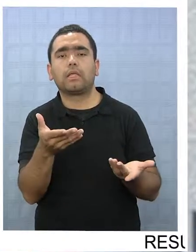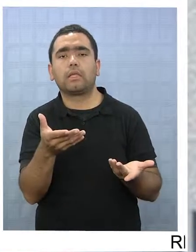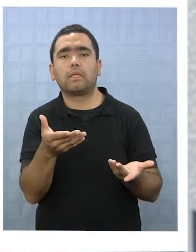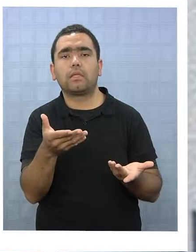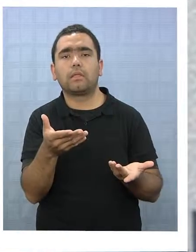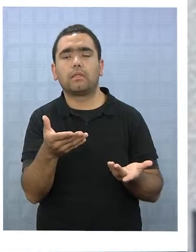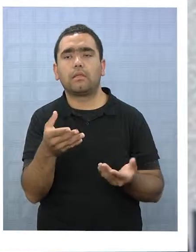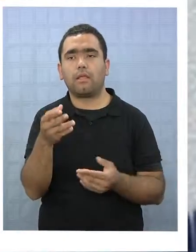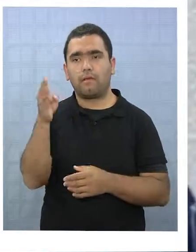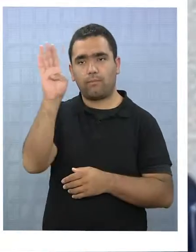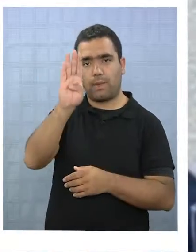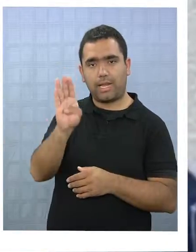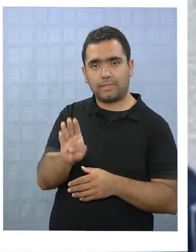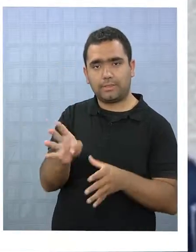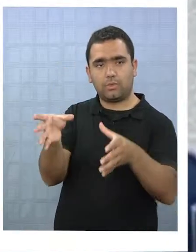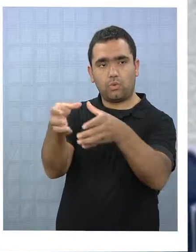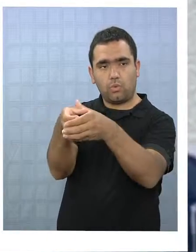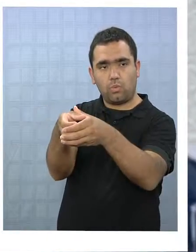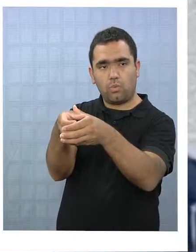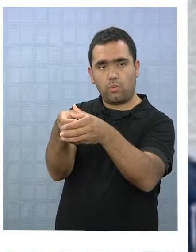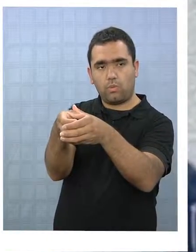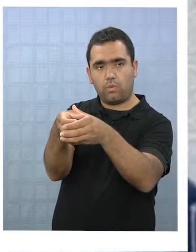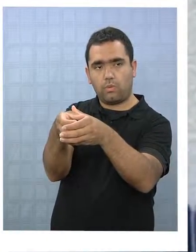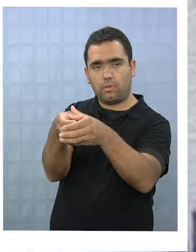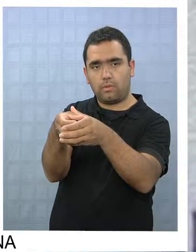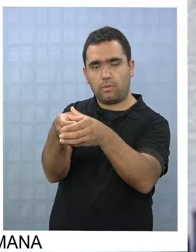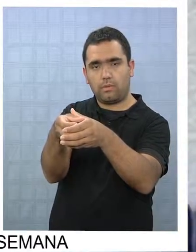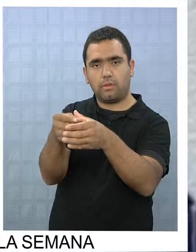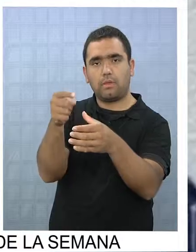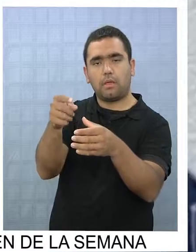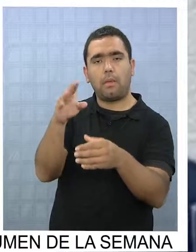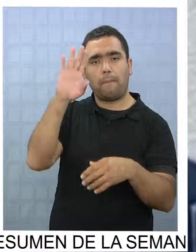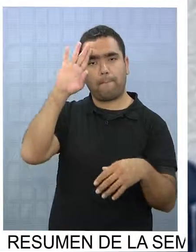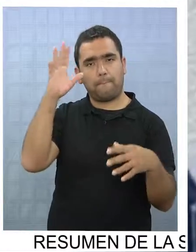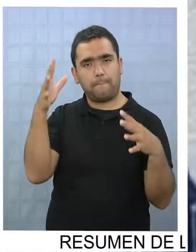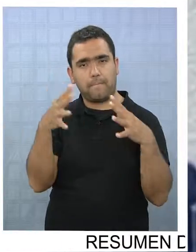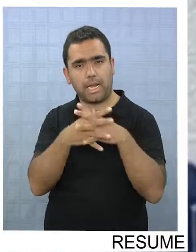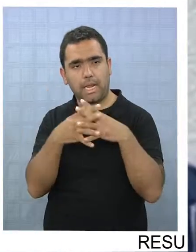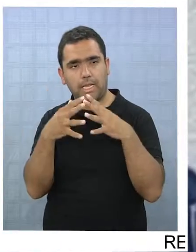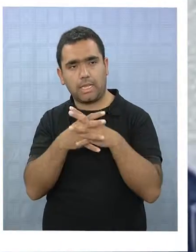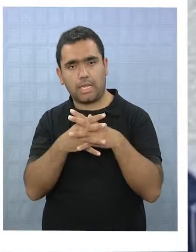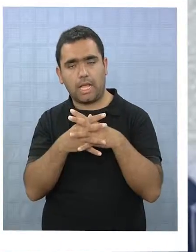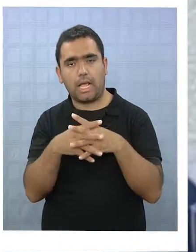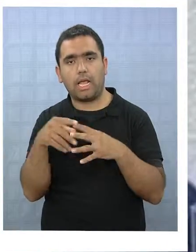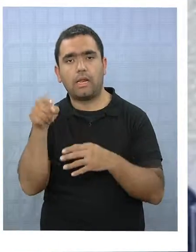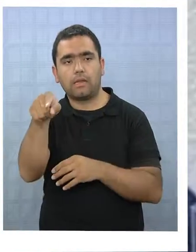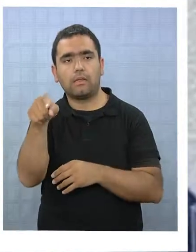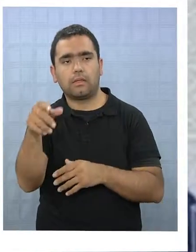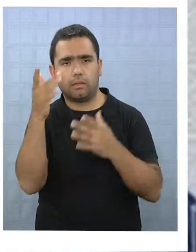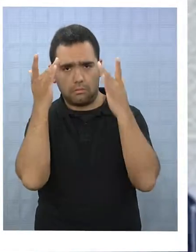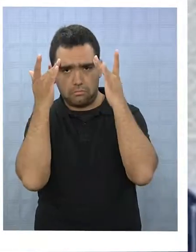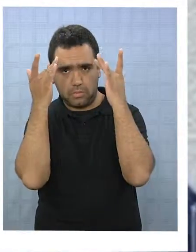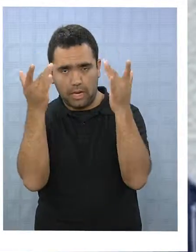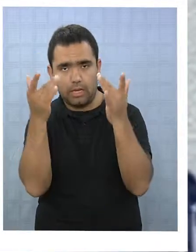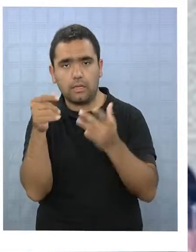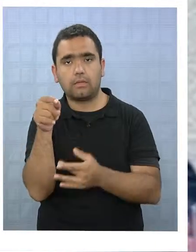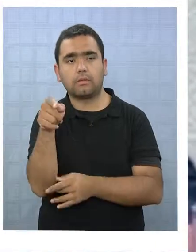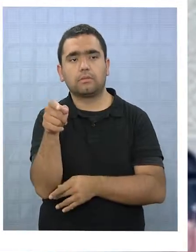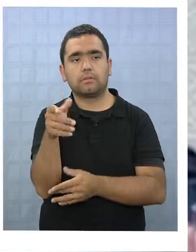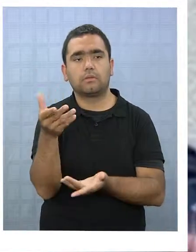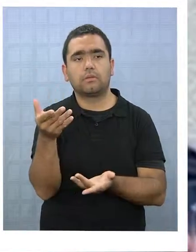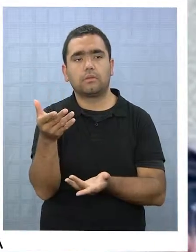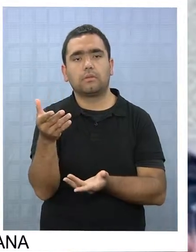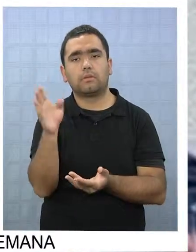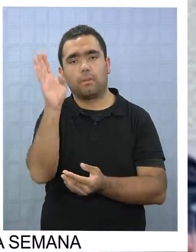de militares brasileños y de la inteligencia de Brasil.